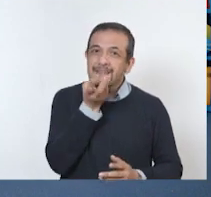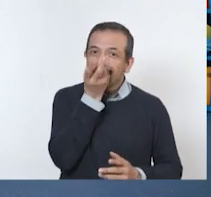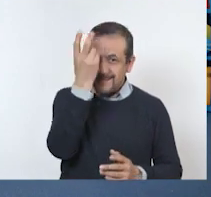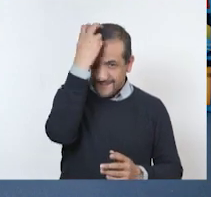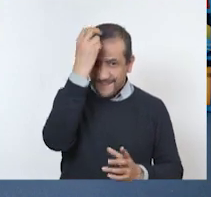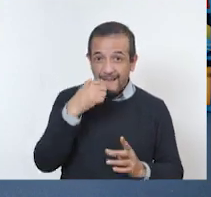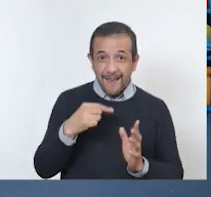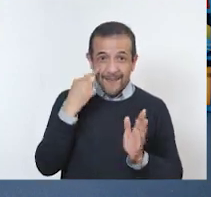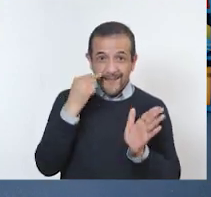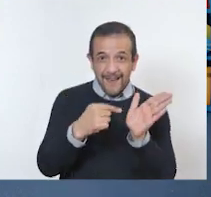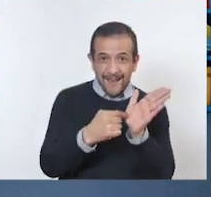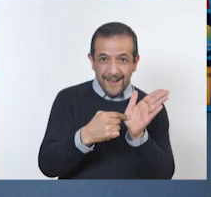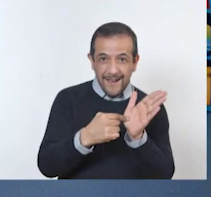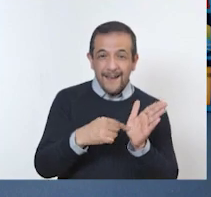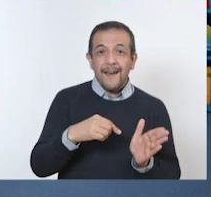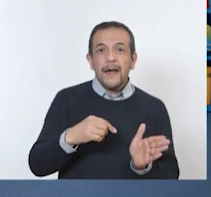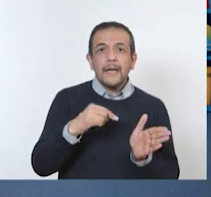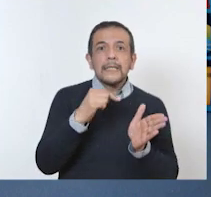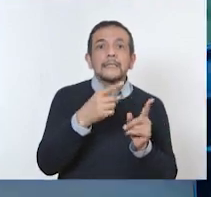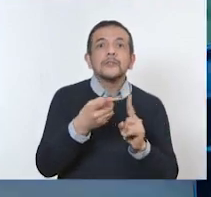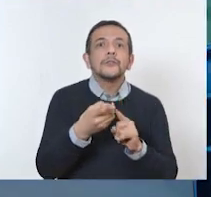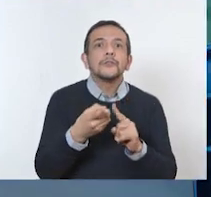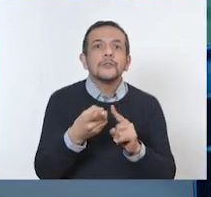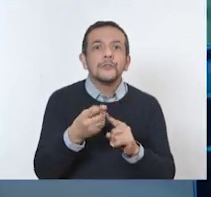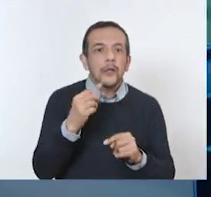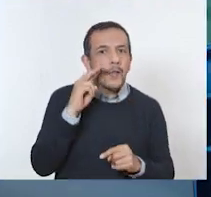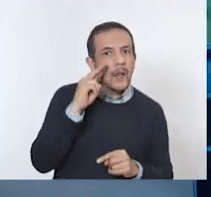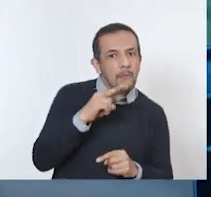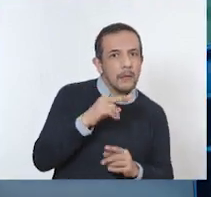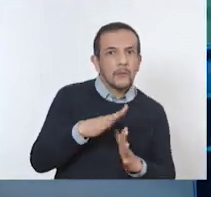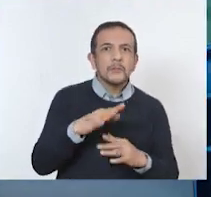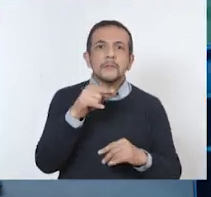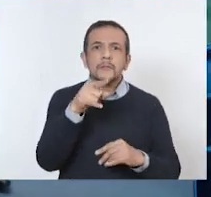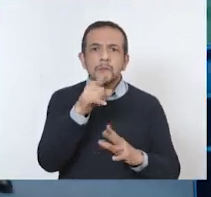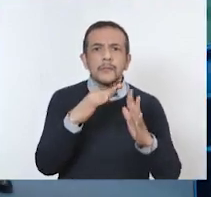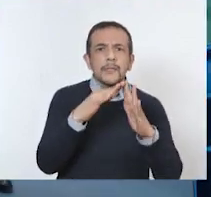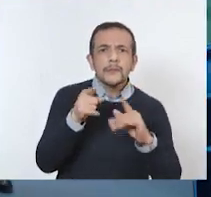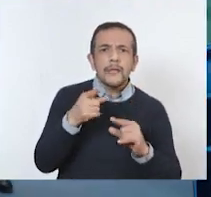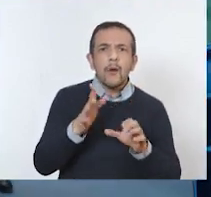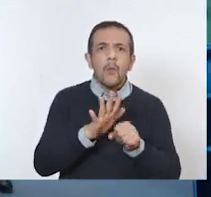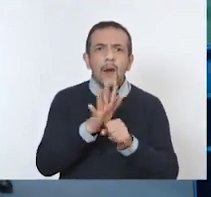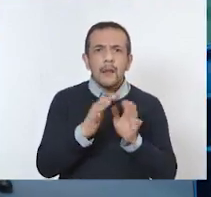Una cabra. ¿En dónde la podemos encontrar? ¿Qué dicen niñas y niños en casa?